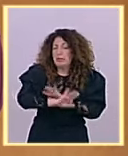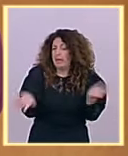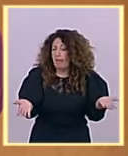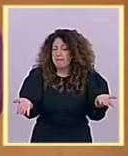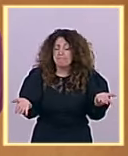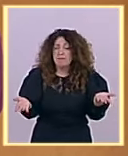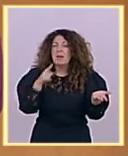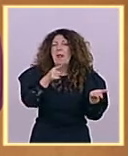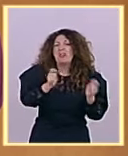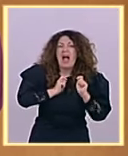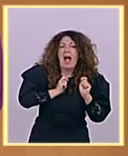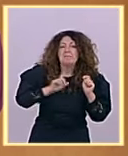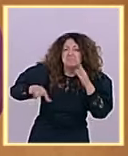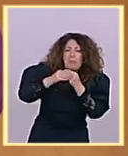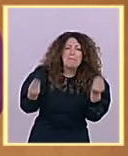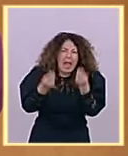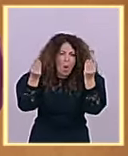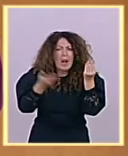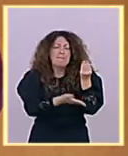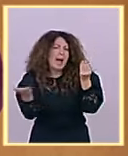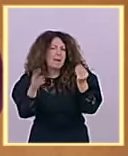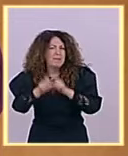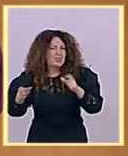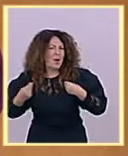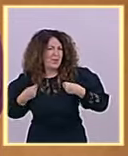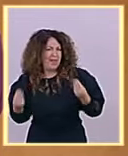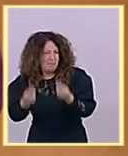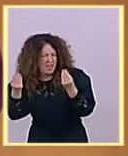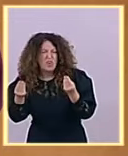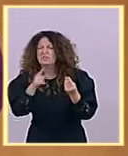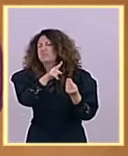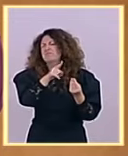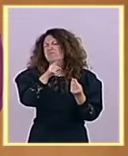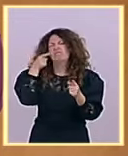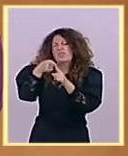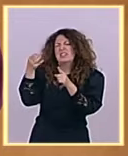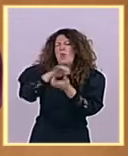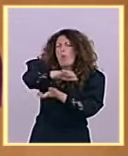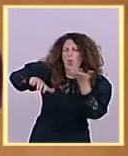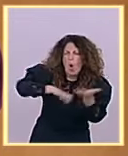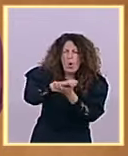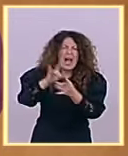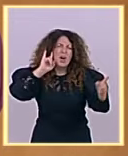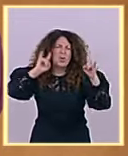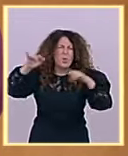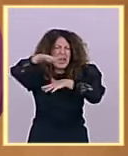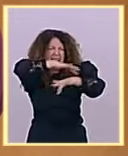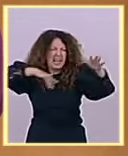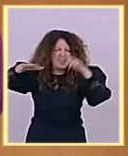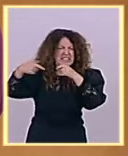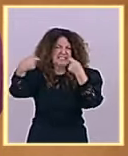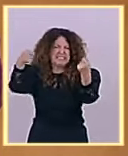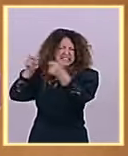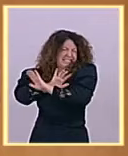se monta en la bronca se monta en el ruido se monta en la crispación obviando que esto no tiene nada que ver con los problemas de los